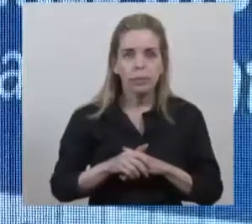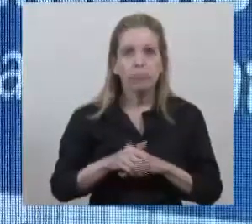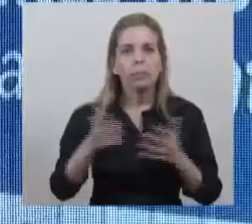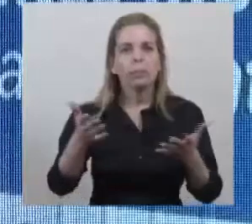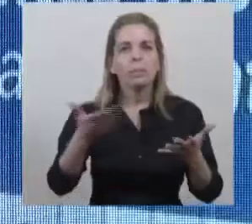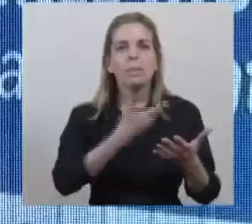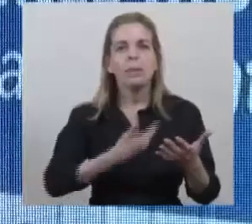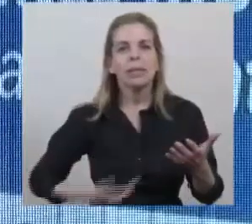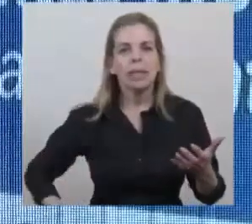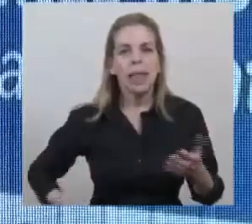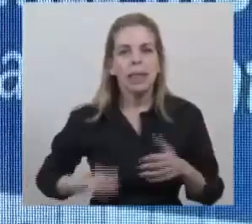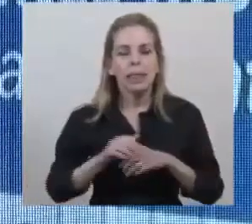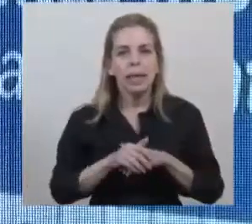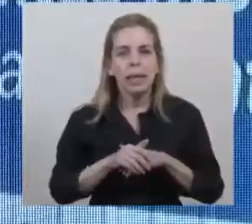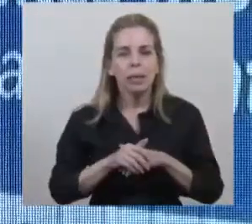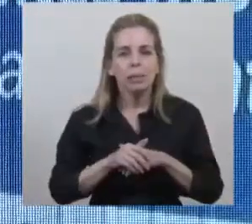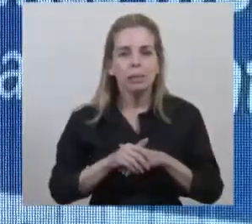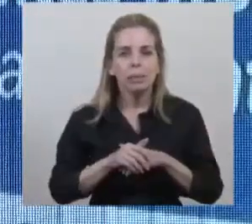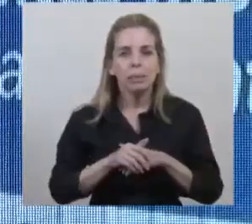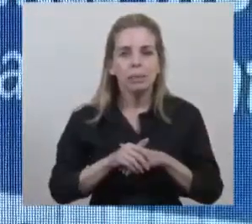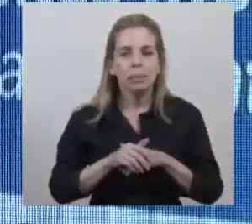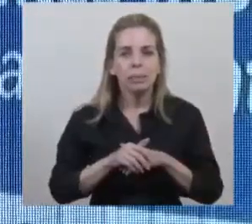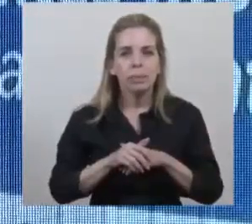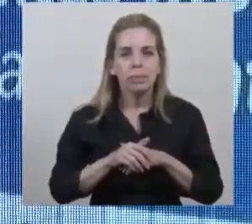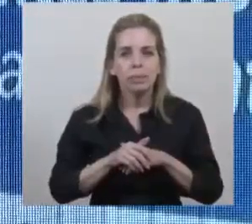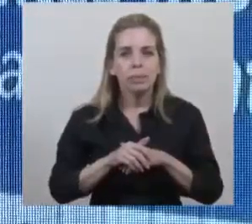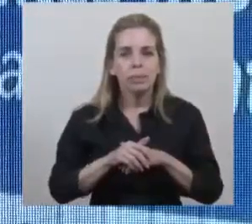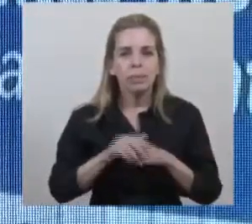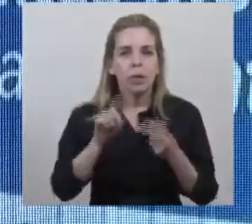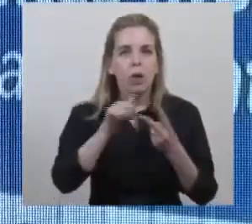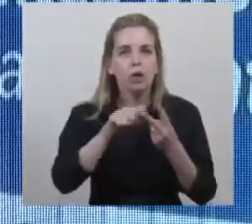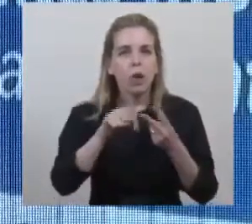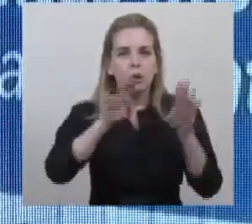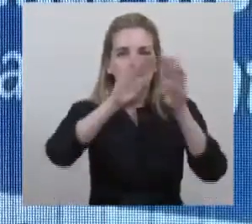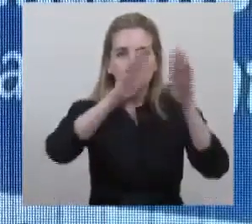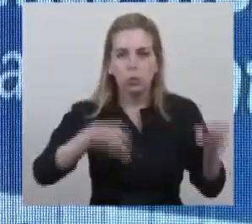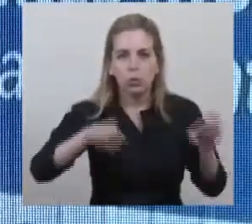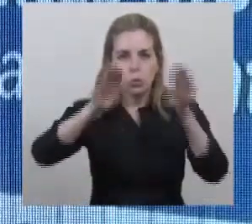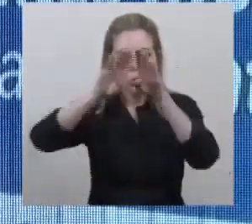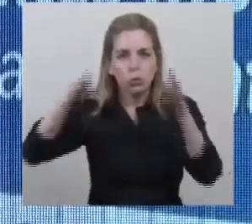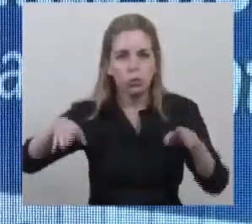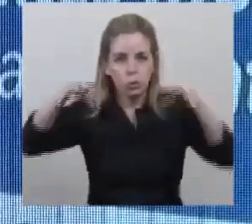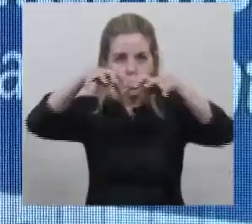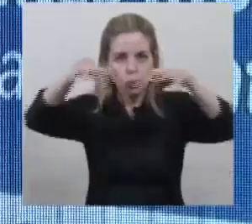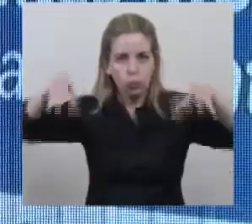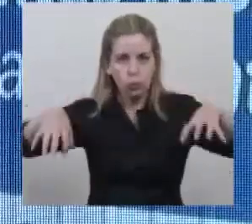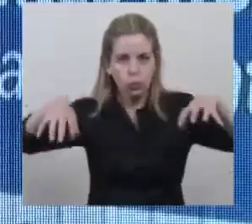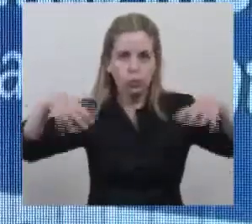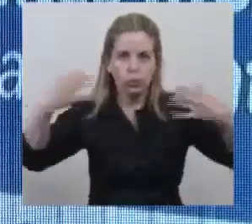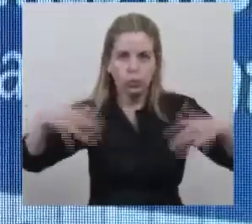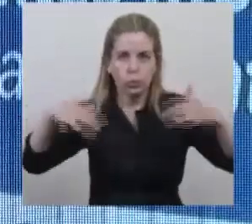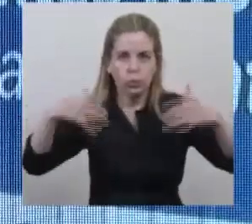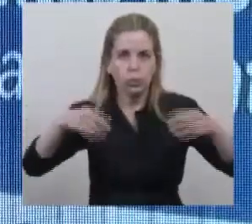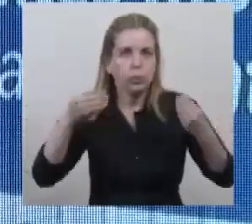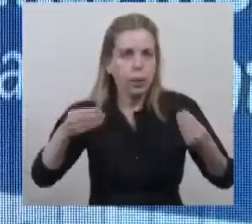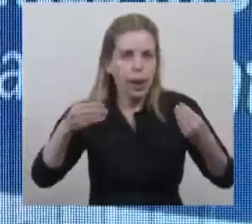Presidente, dos módulos importantísimos para fortalecer